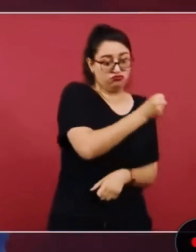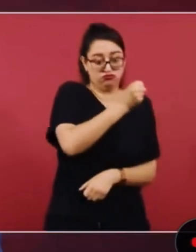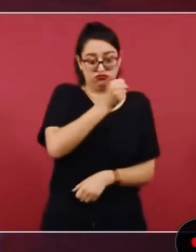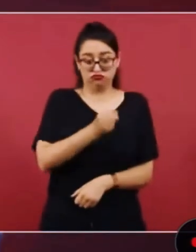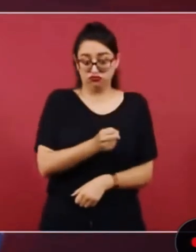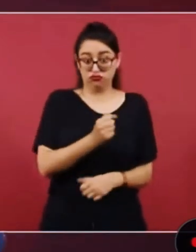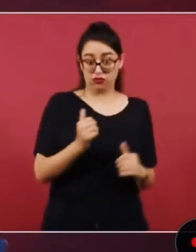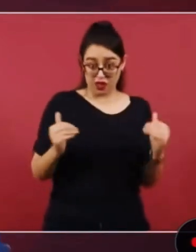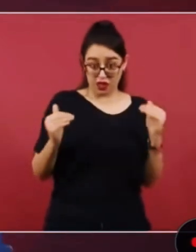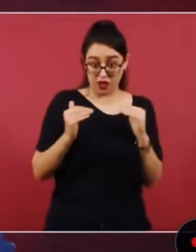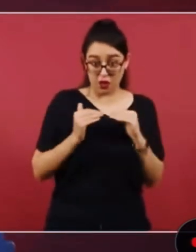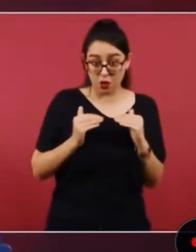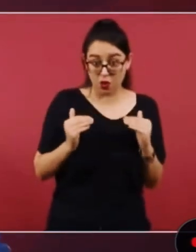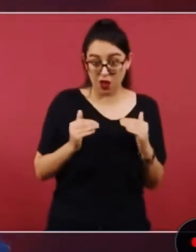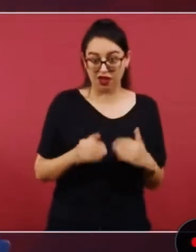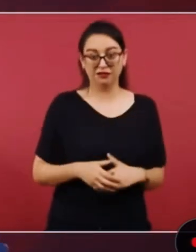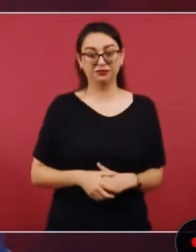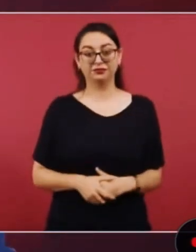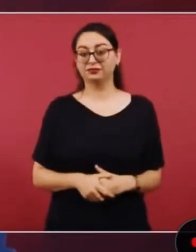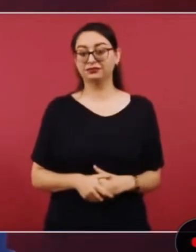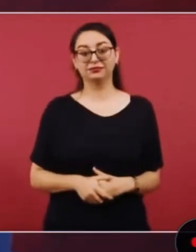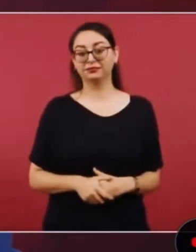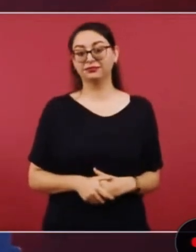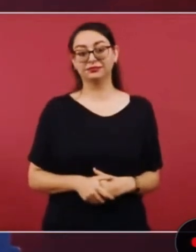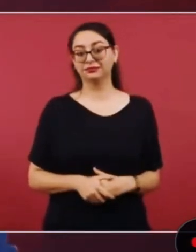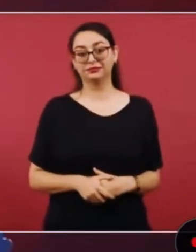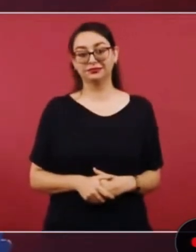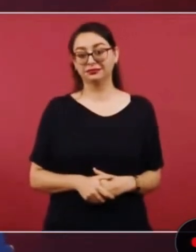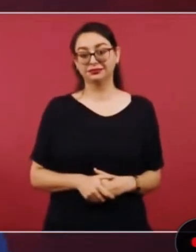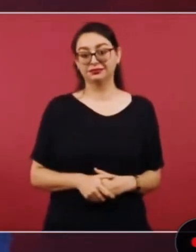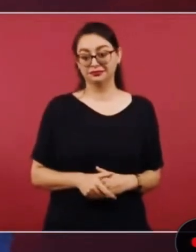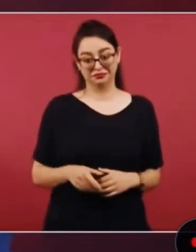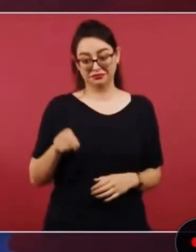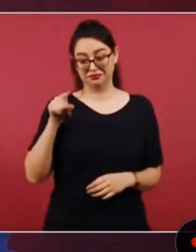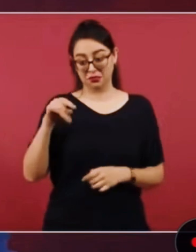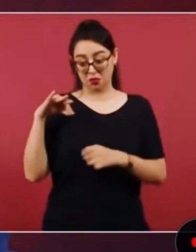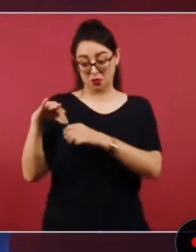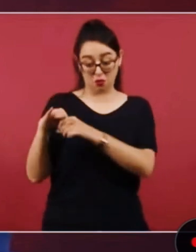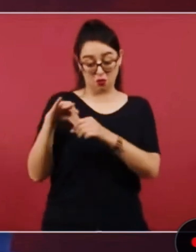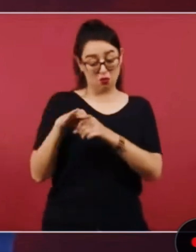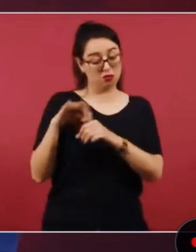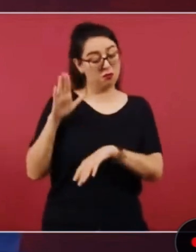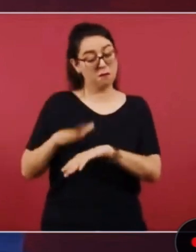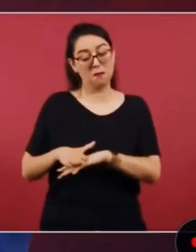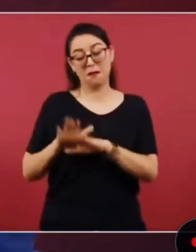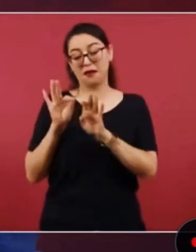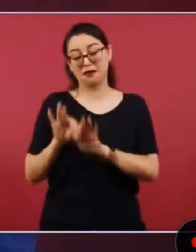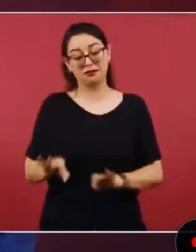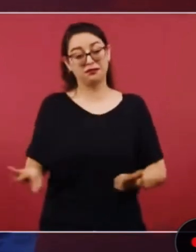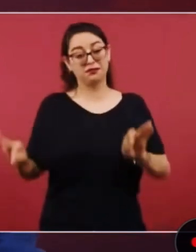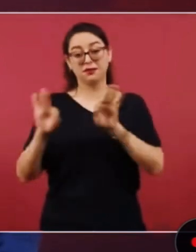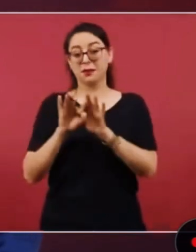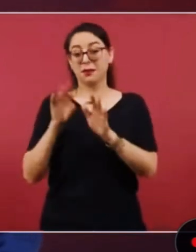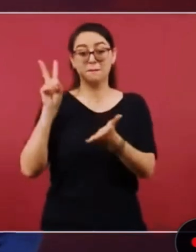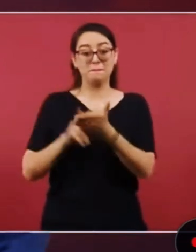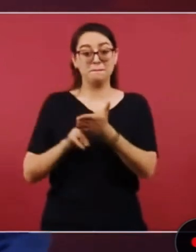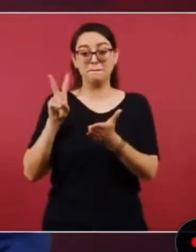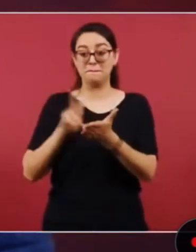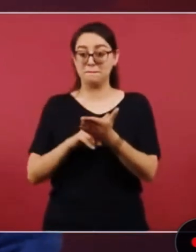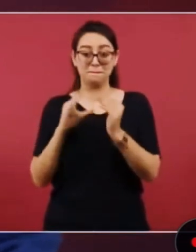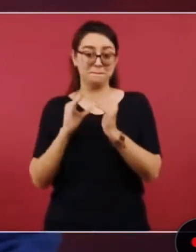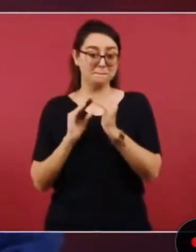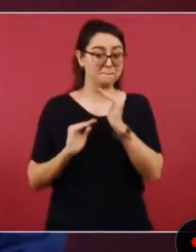estamos hablando de la impartición de justicia porque la justicia